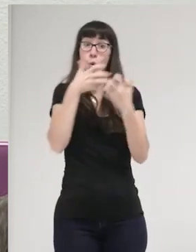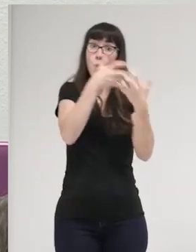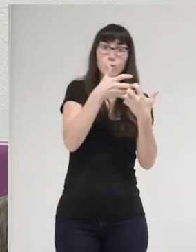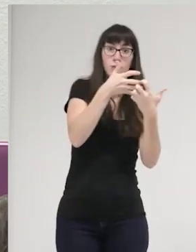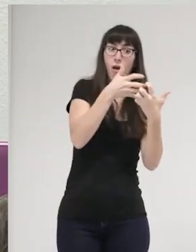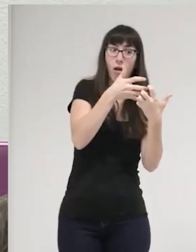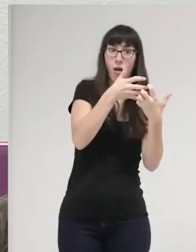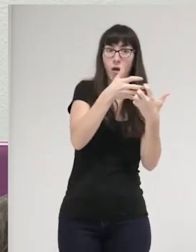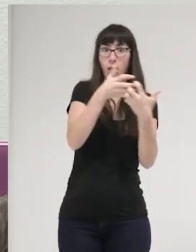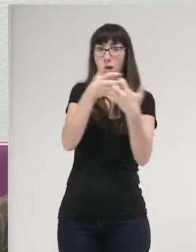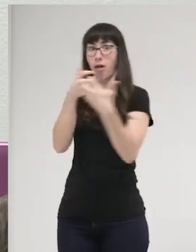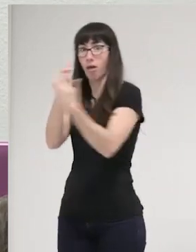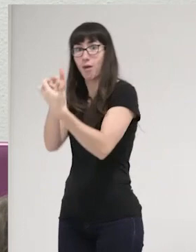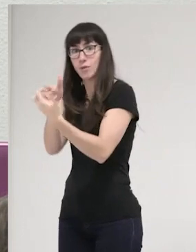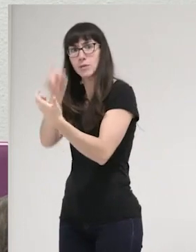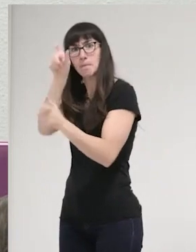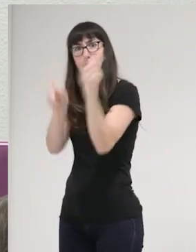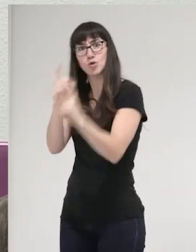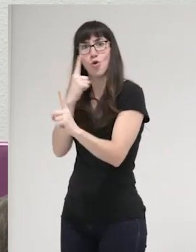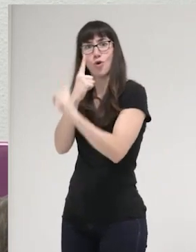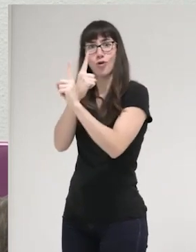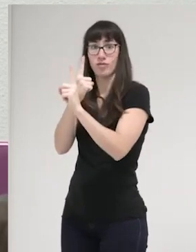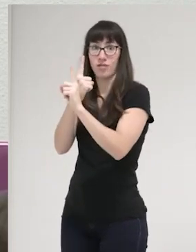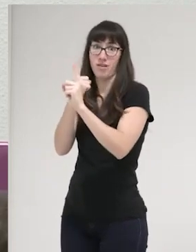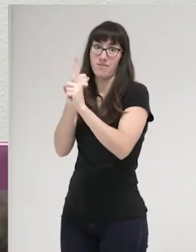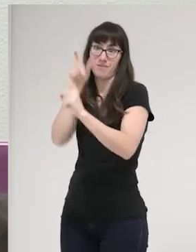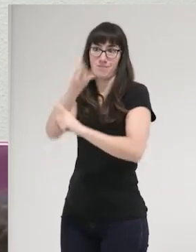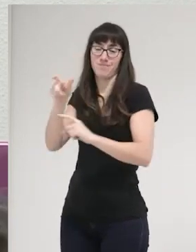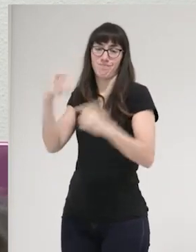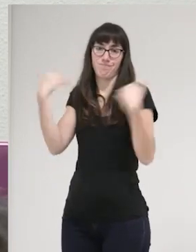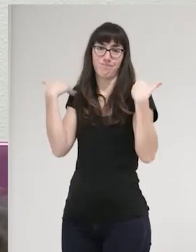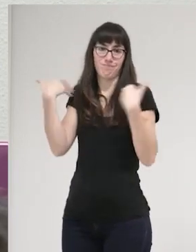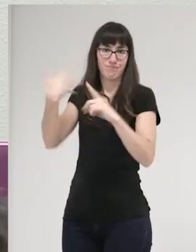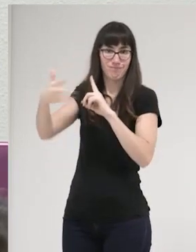son luchas contra las personas que ejercen esas violencias.